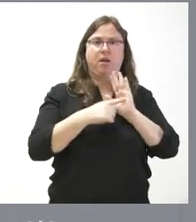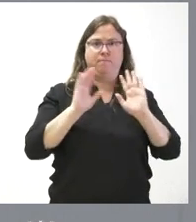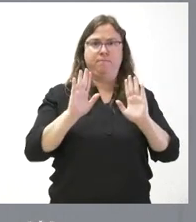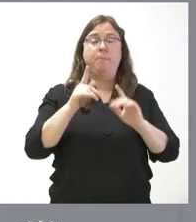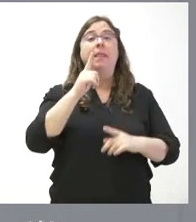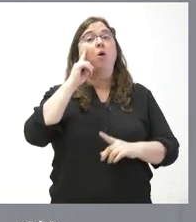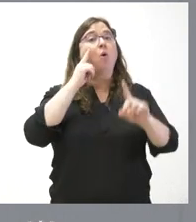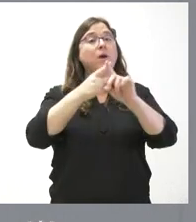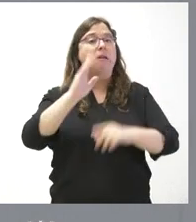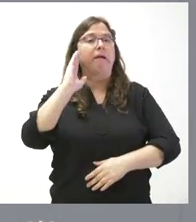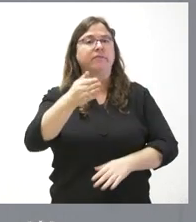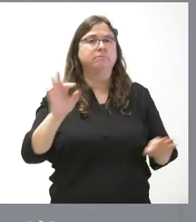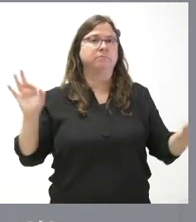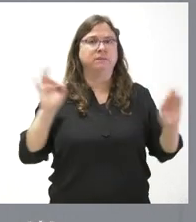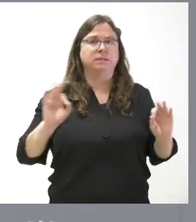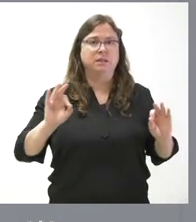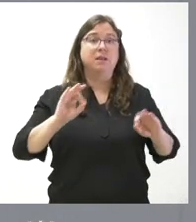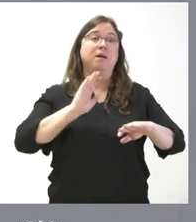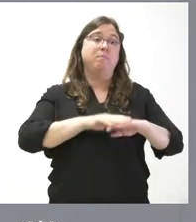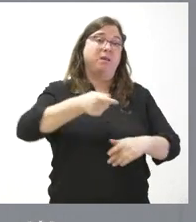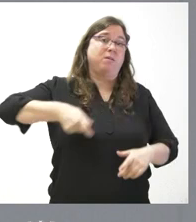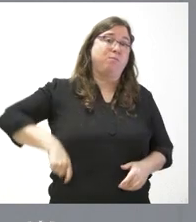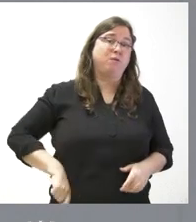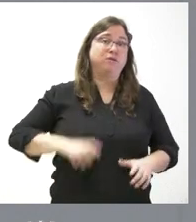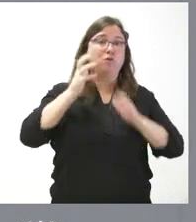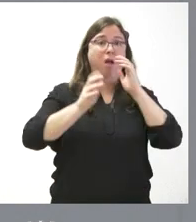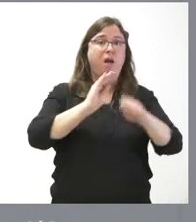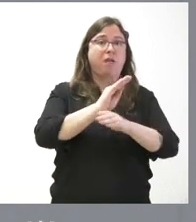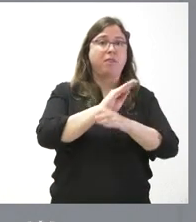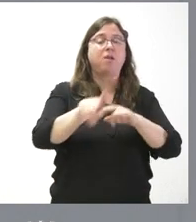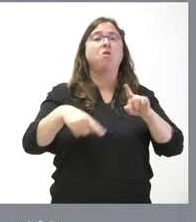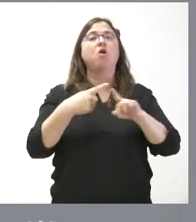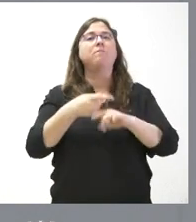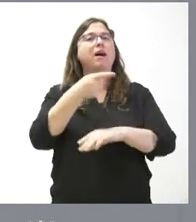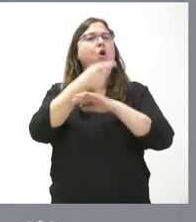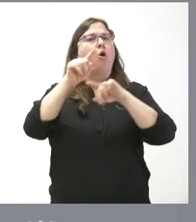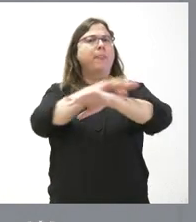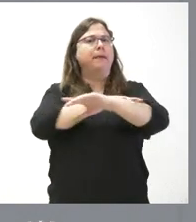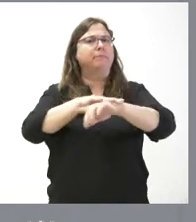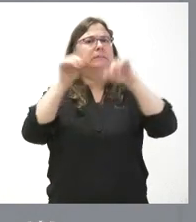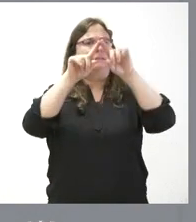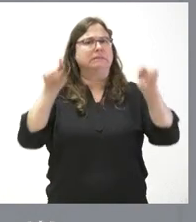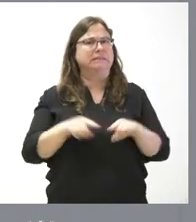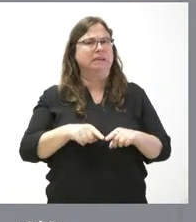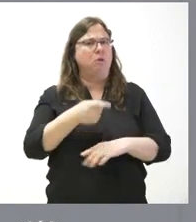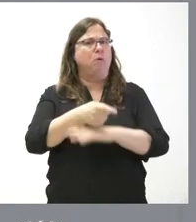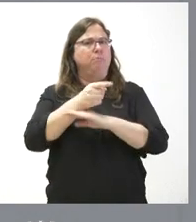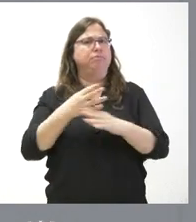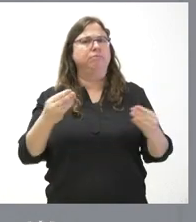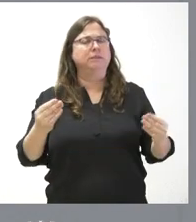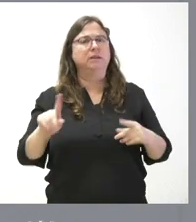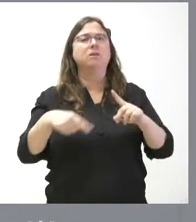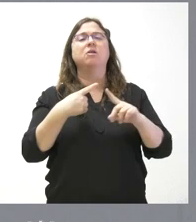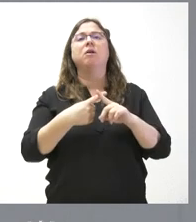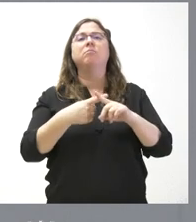perjuicios para los ganaderos y que el impacto de esta orden ministerial no sea el que está teniendo y el que han descrito